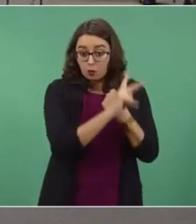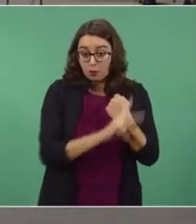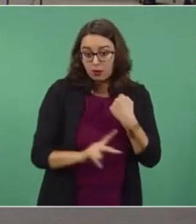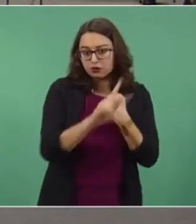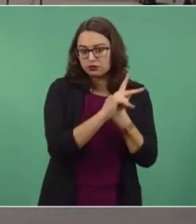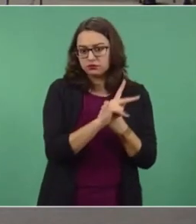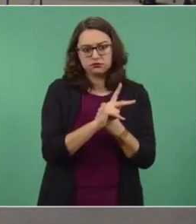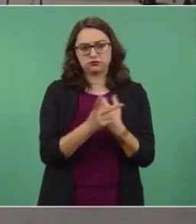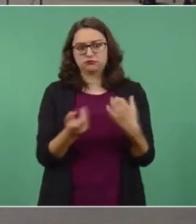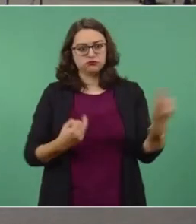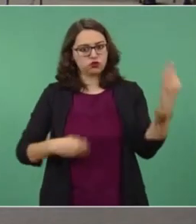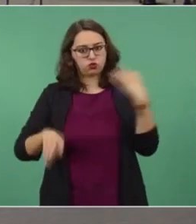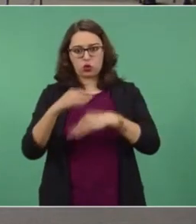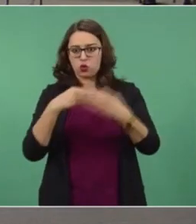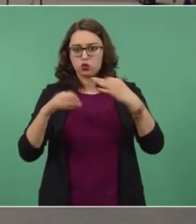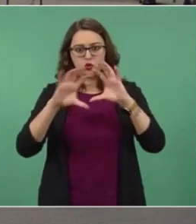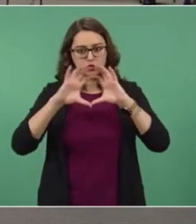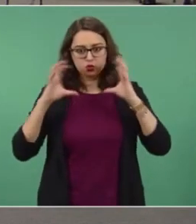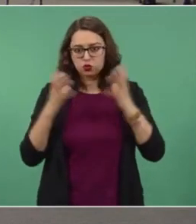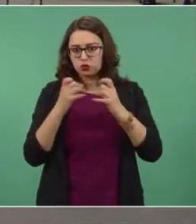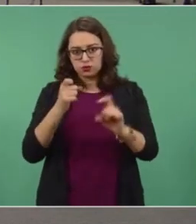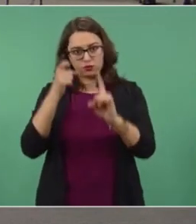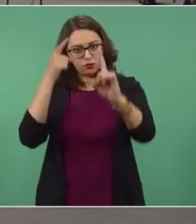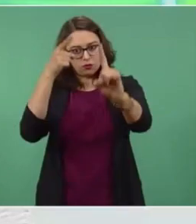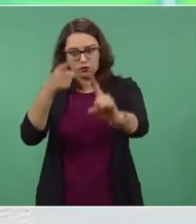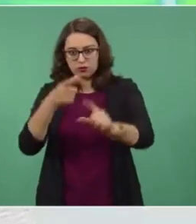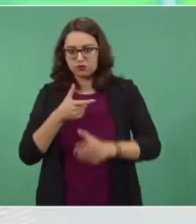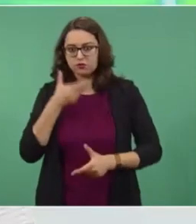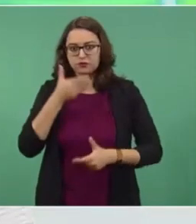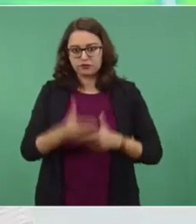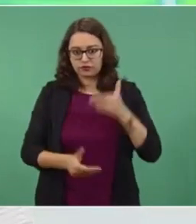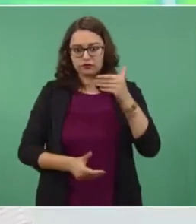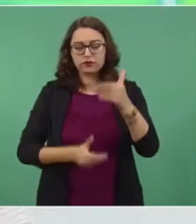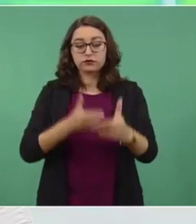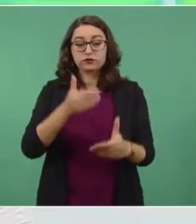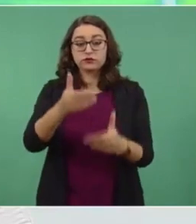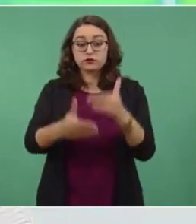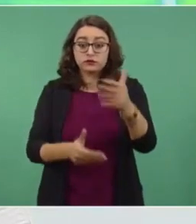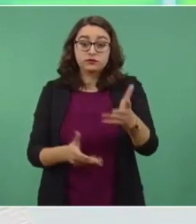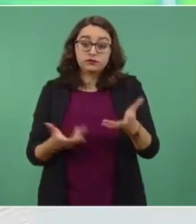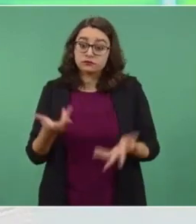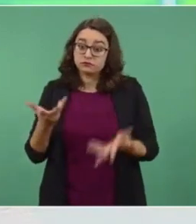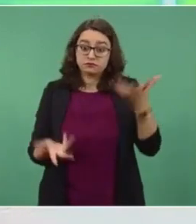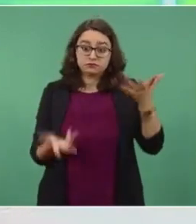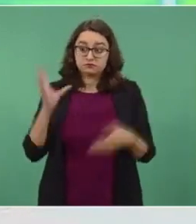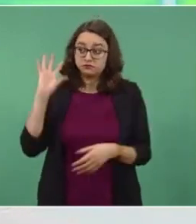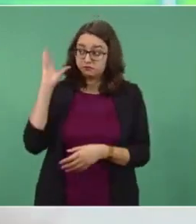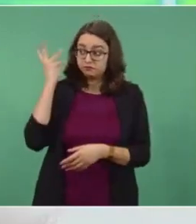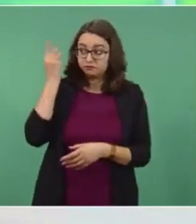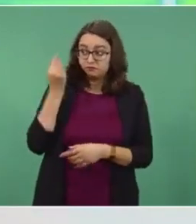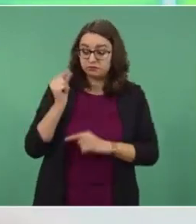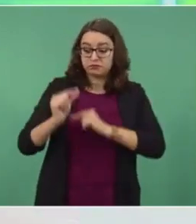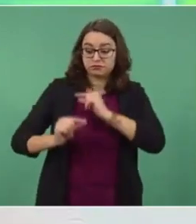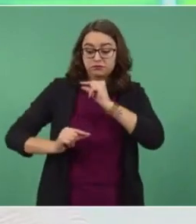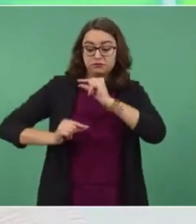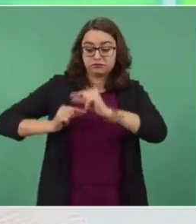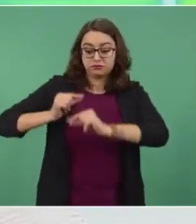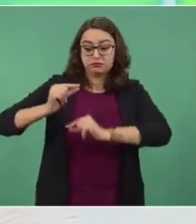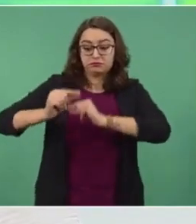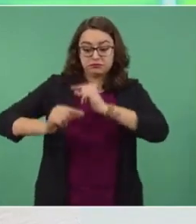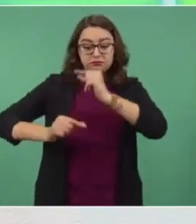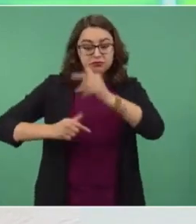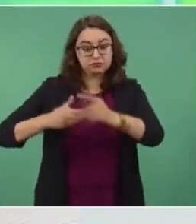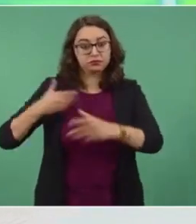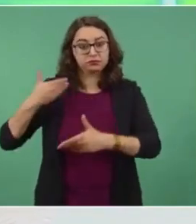Hoy todo el mundo camina hacia allá al paso que la tecnología avanza. Y esto va de acuerdo